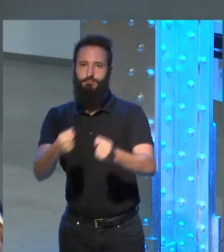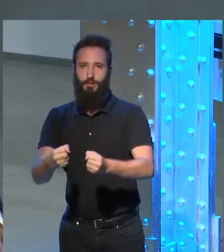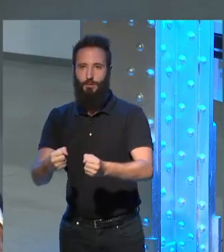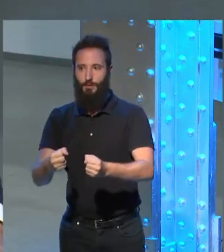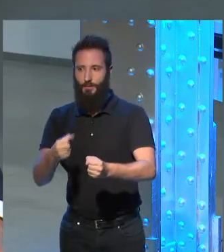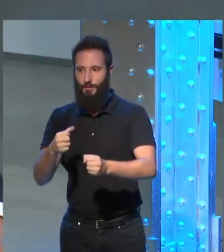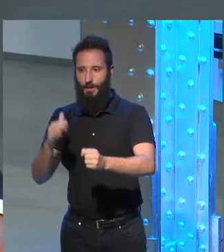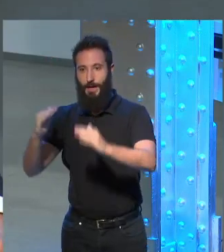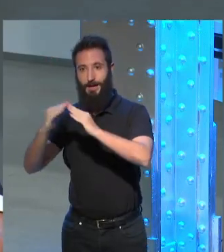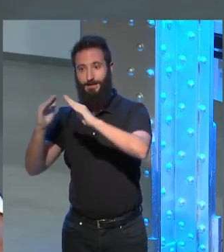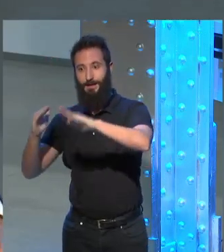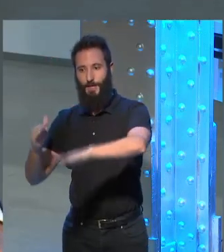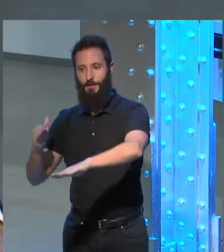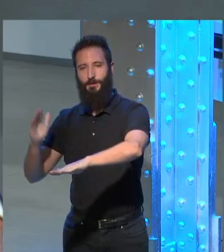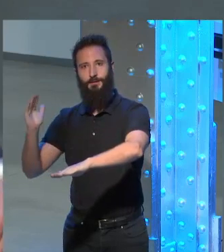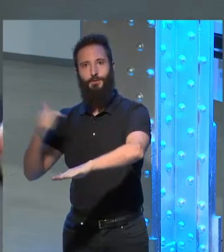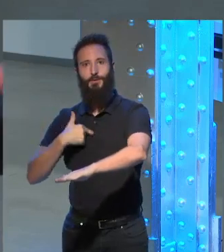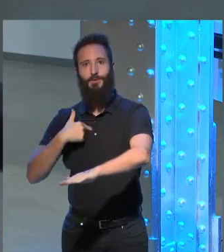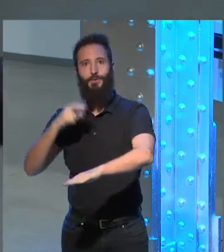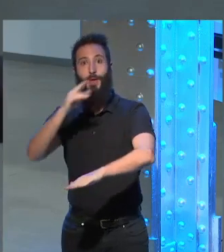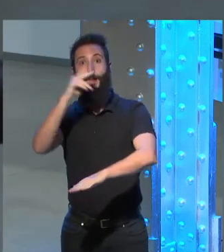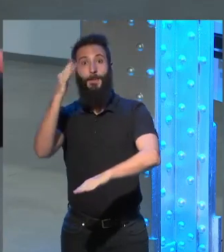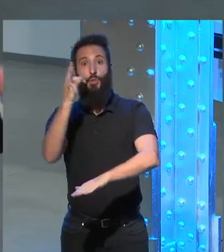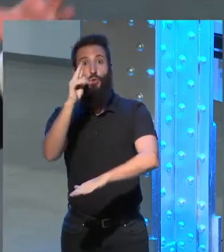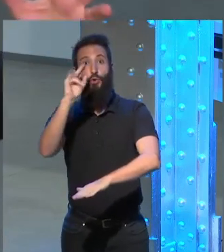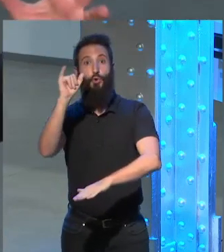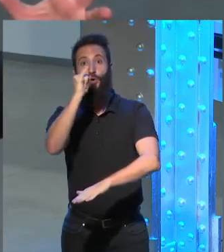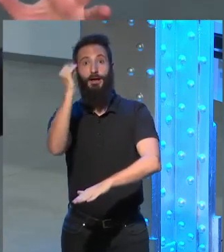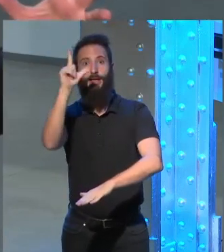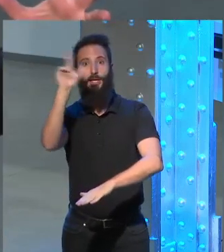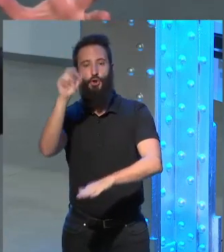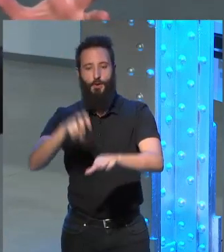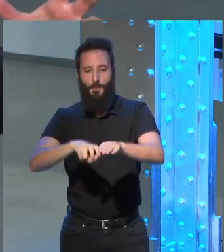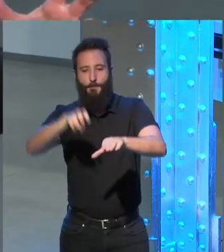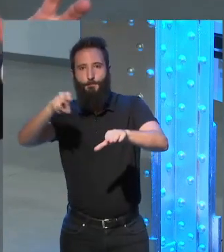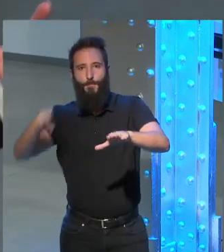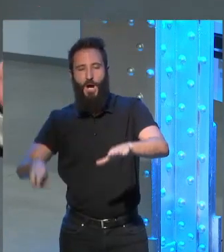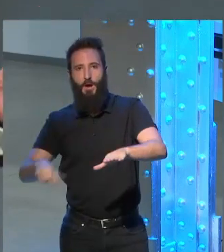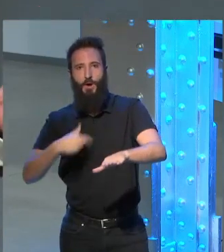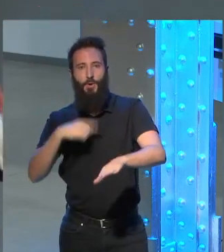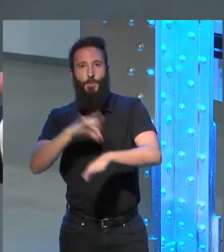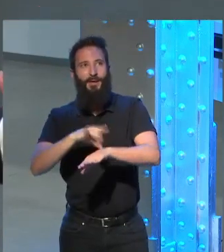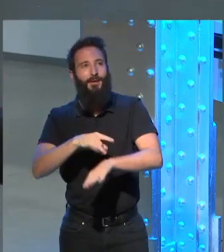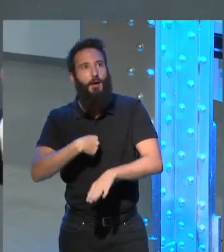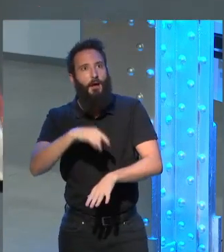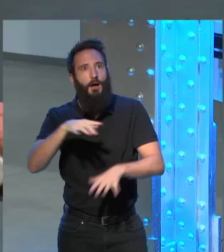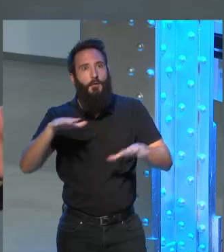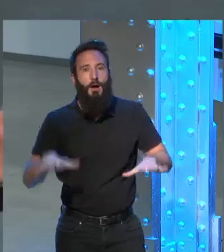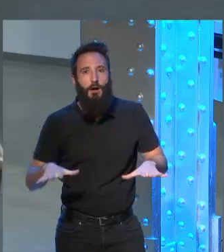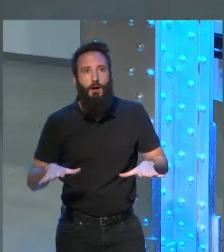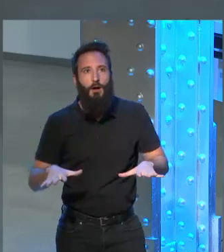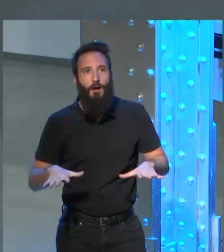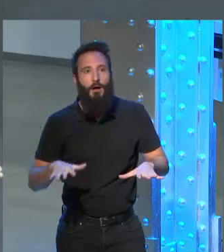y bajó Trujillo o sea el Dios y entonces yo me quedé absolutamente paradizado